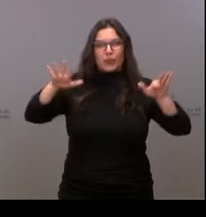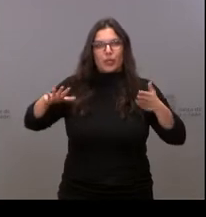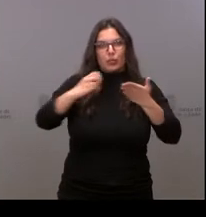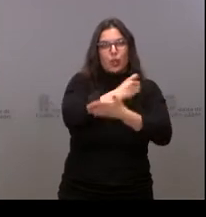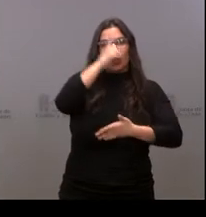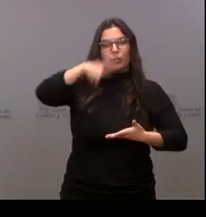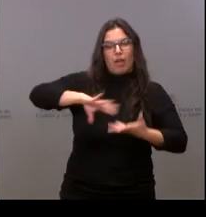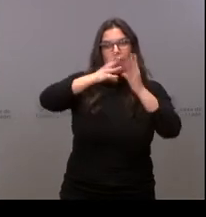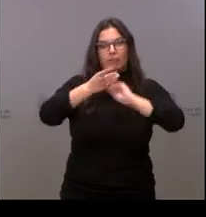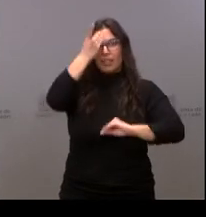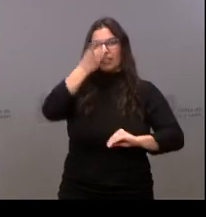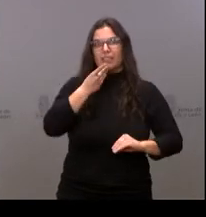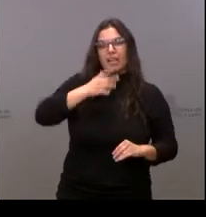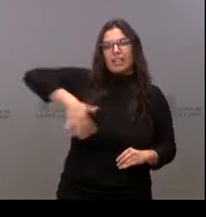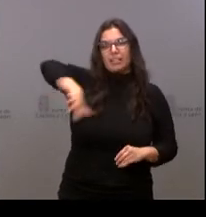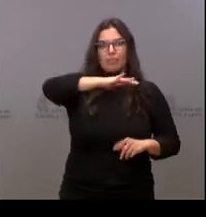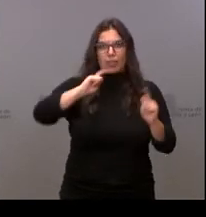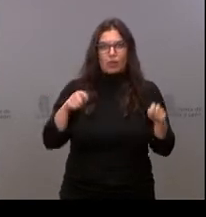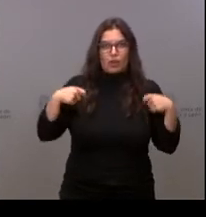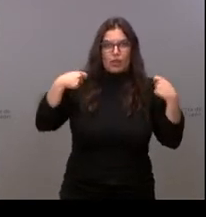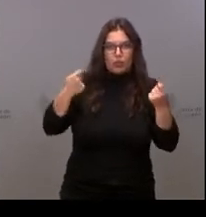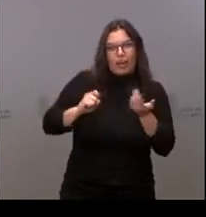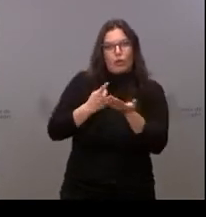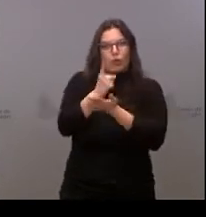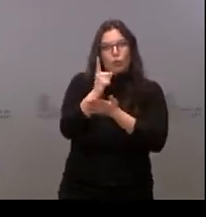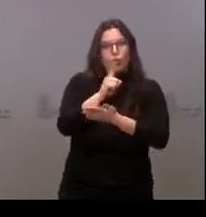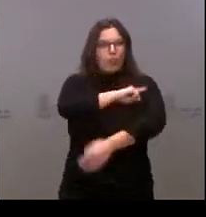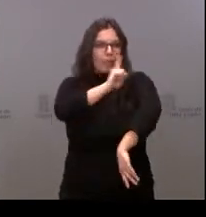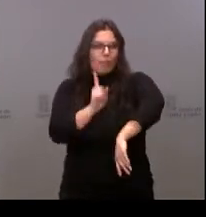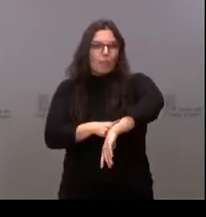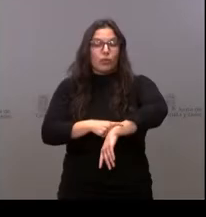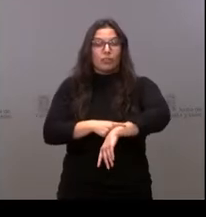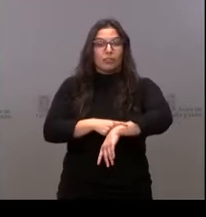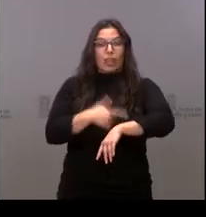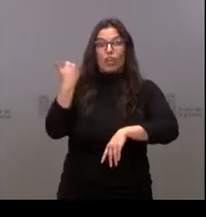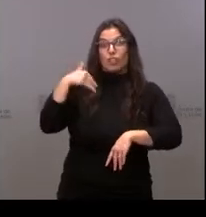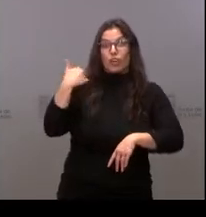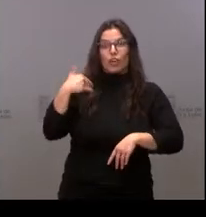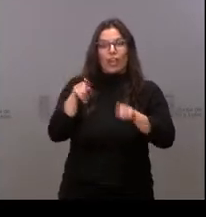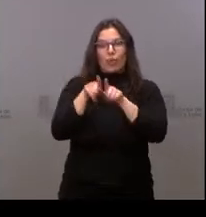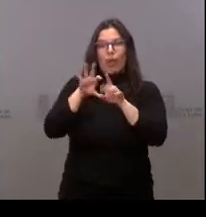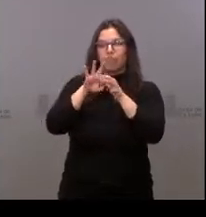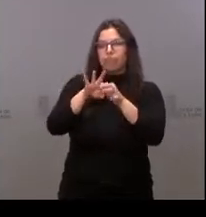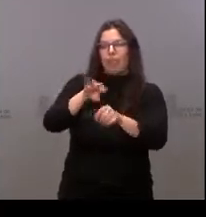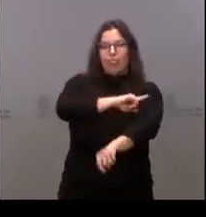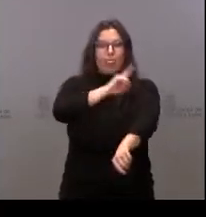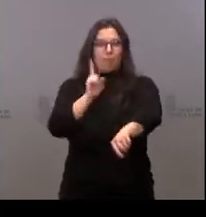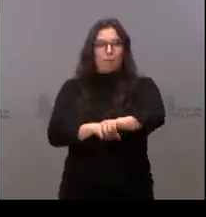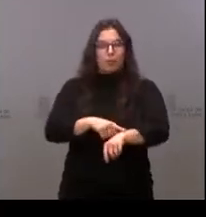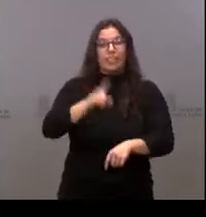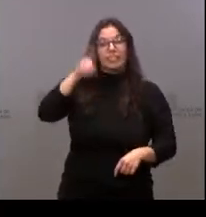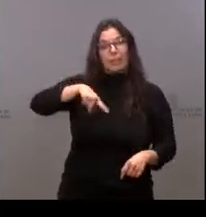Digitalizando nuestros espacios naturales, nuestras rutas deportivas, Soria, paraíso del deporte, nuestra cultura.